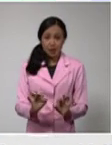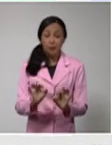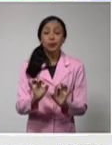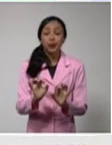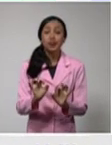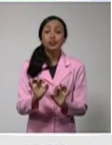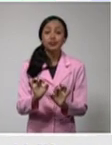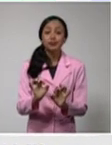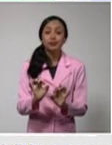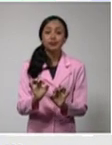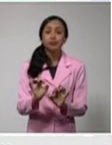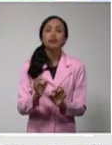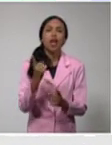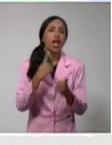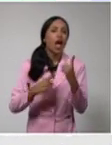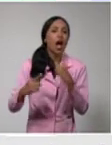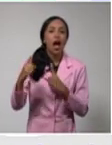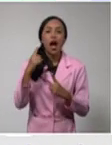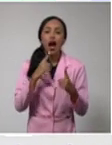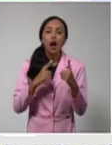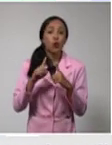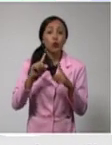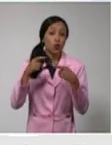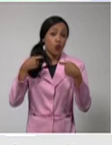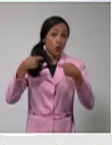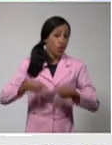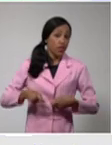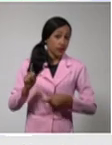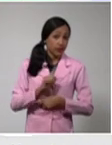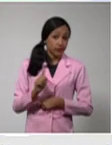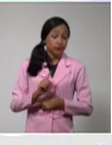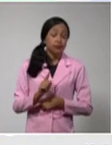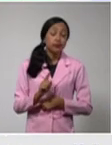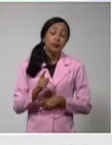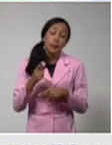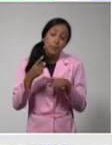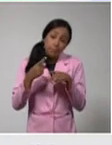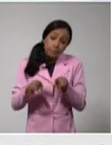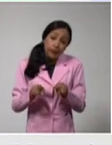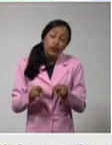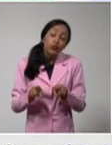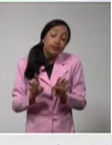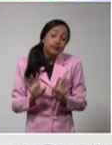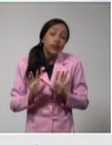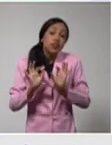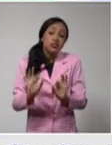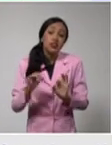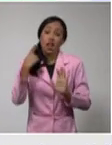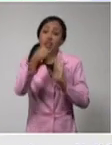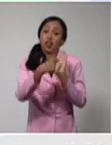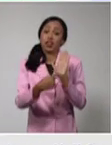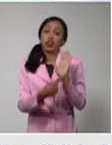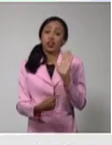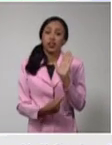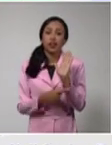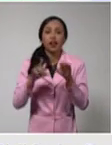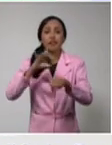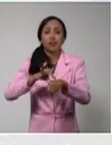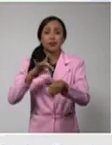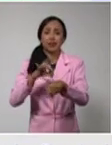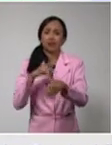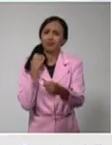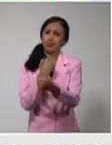es algo que no debiera ocurrir, aunque desgraciadamente por las características de esta enfermedad, las